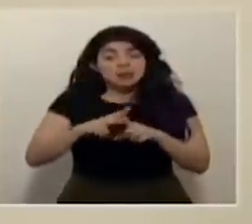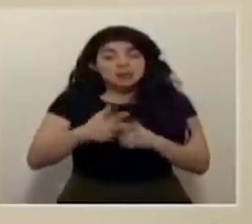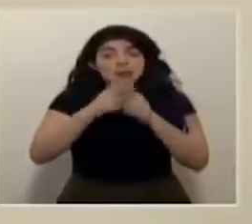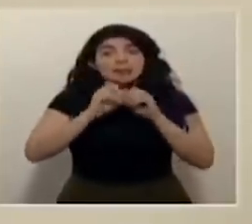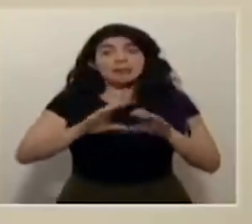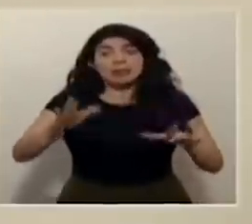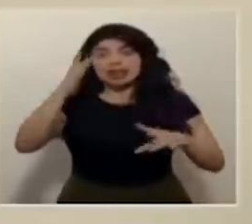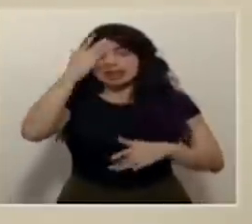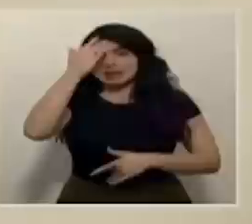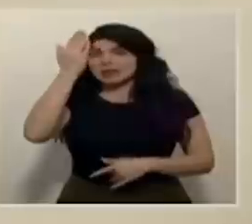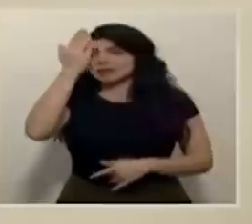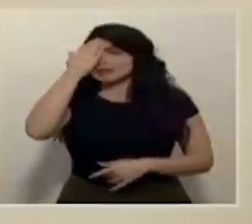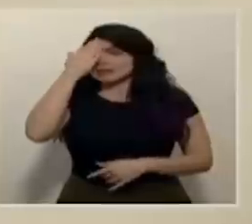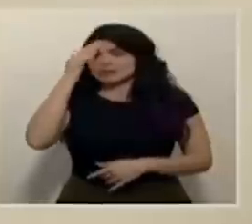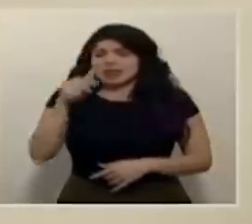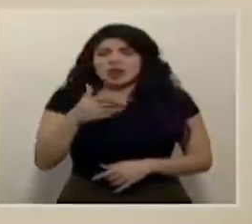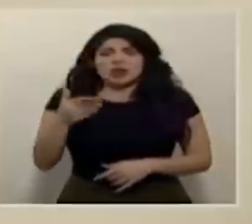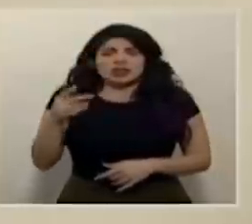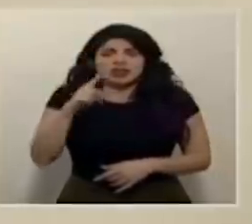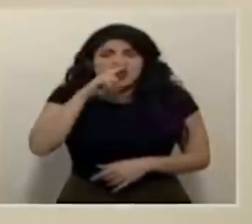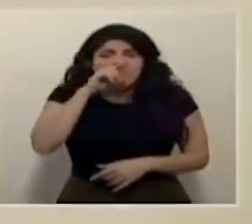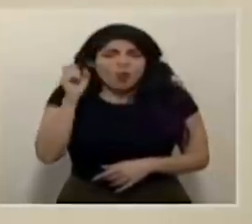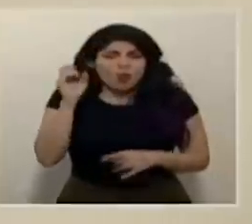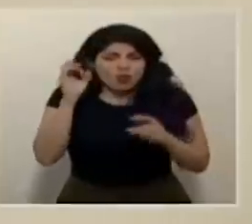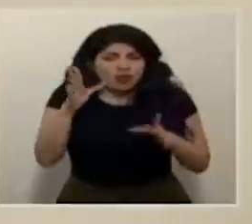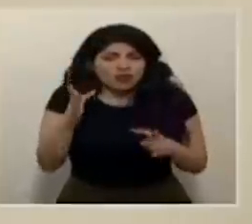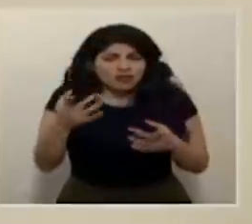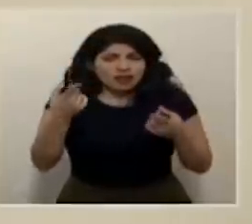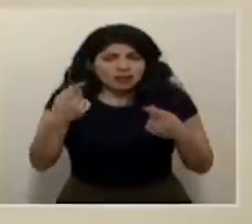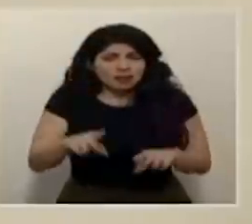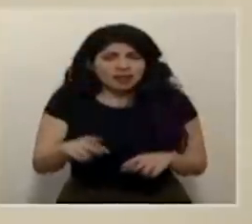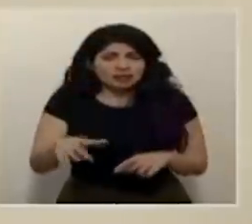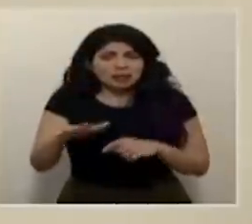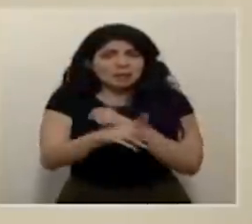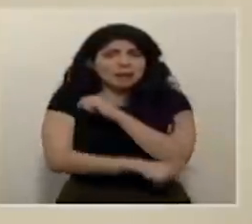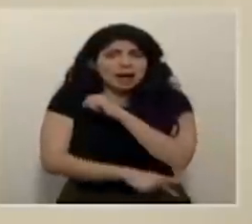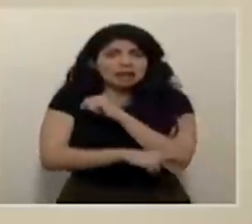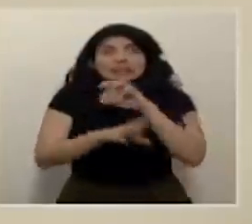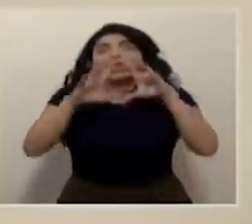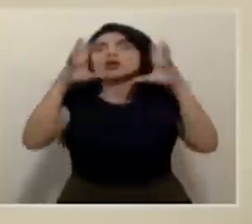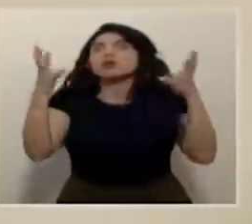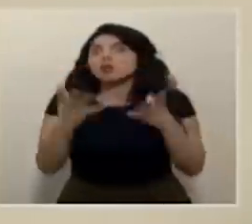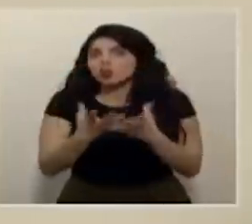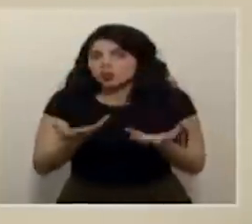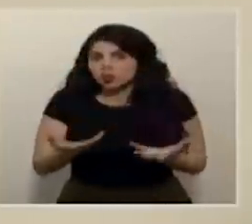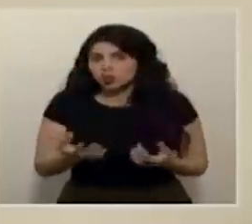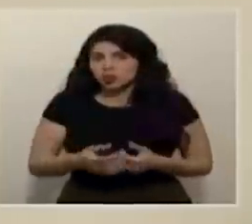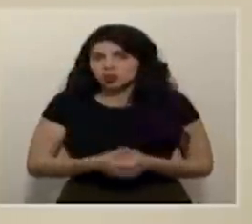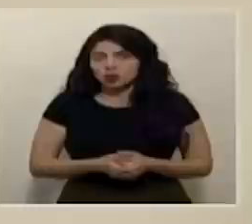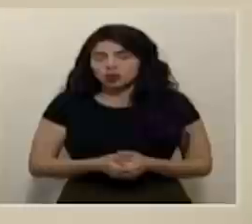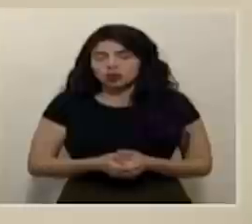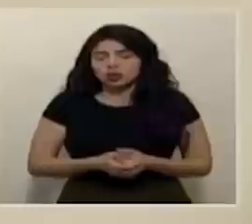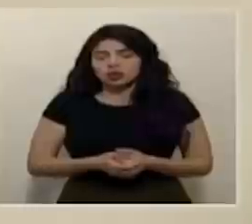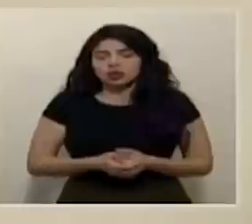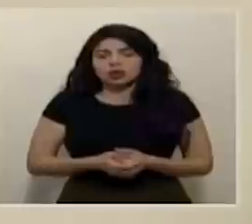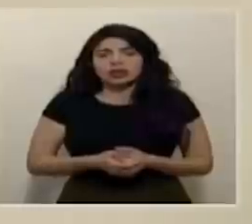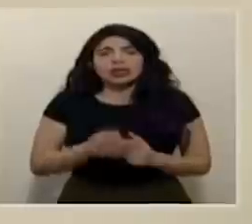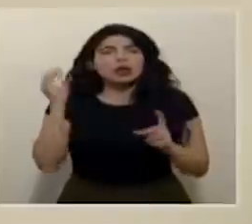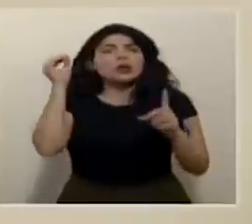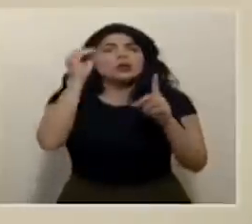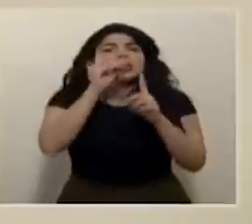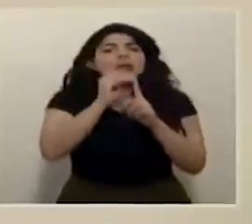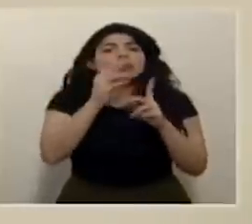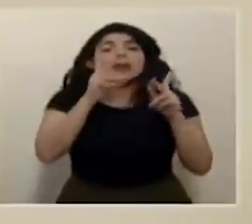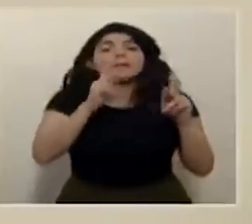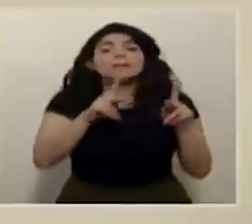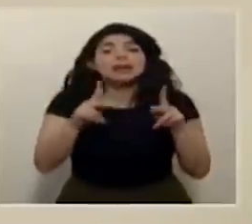que es de las cosas más horribles que nos pudo haber ocurrido como país y como mundo como planeta es que